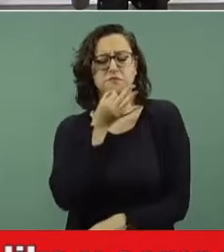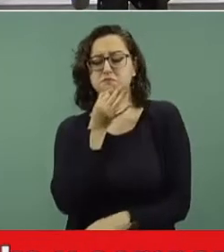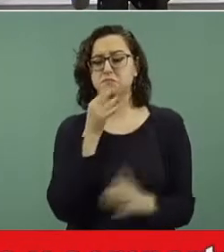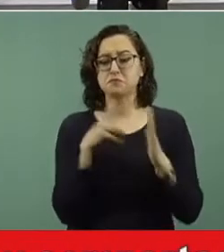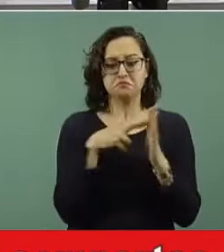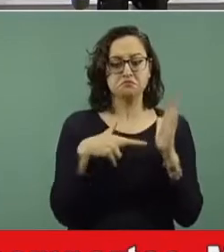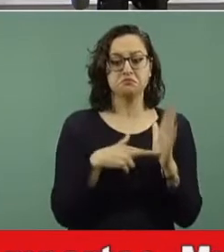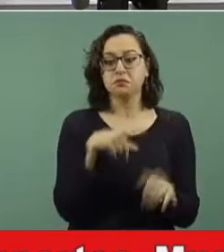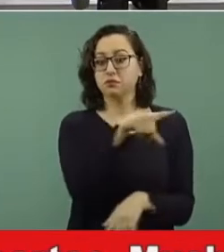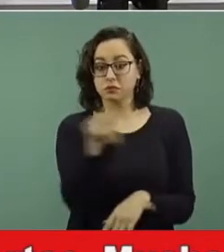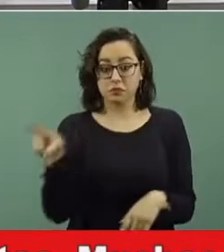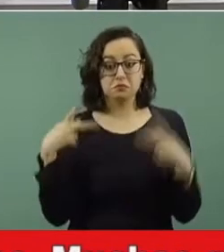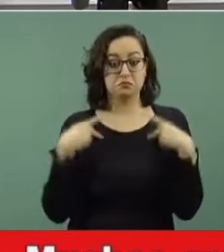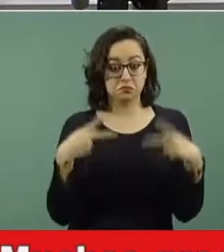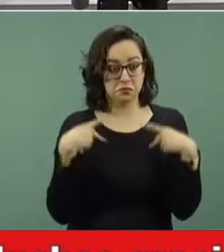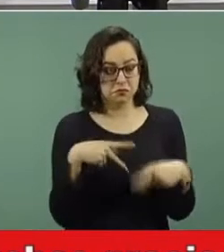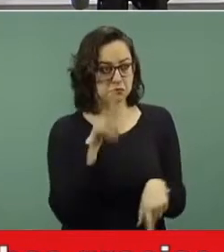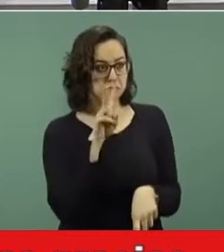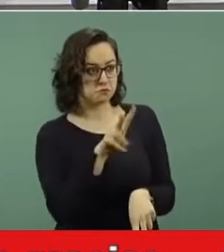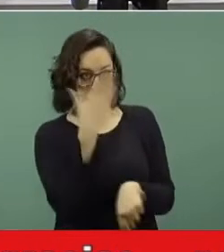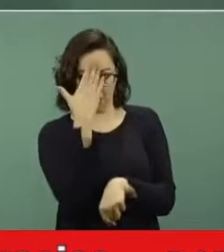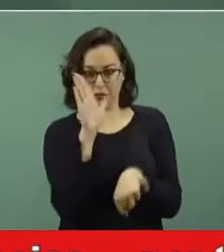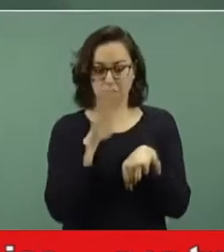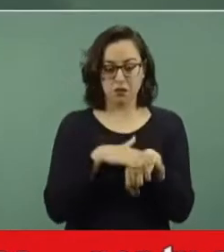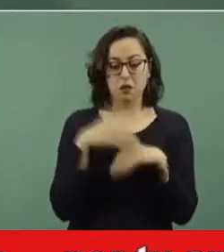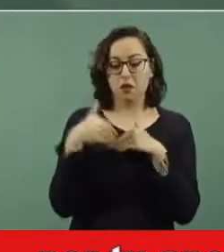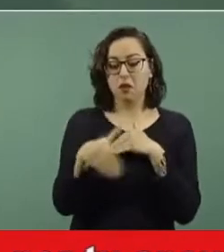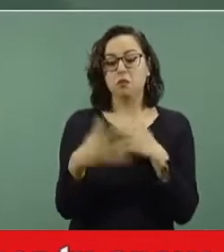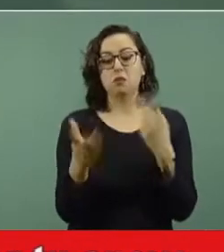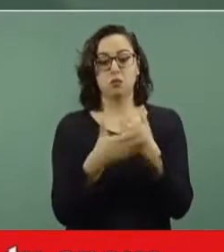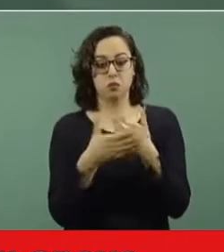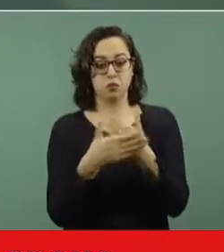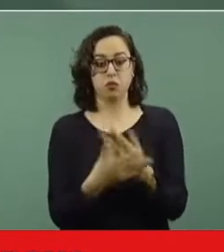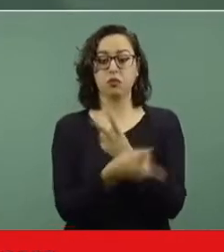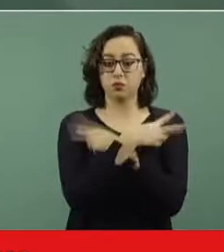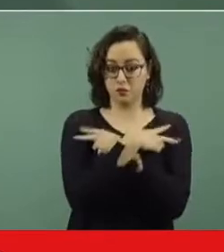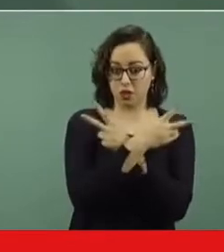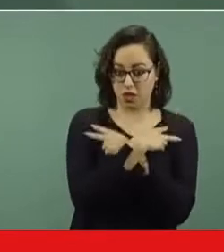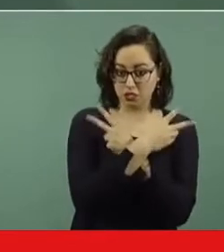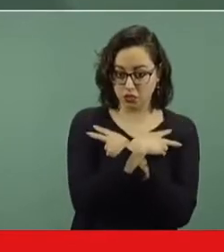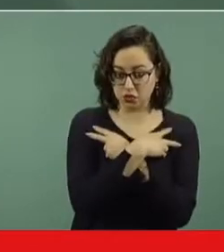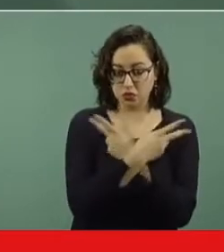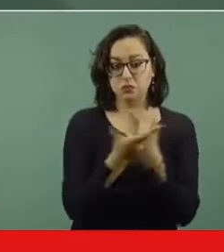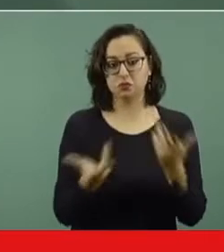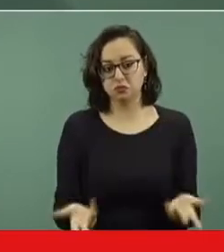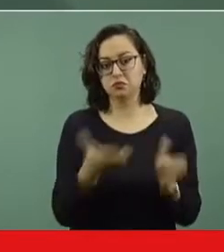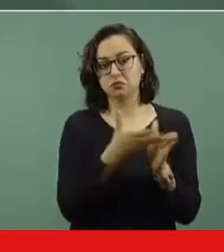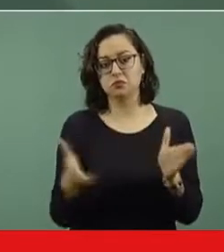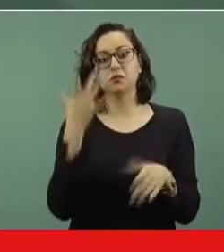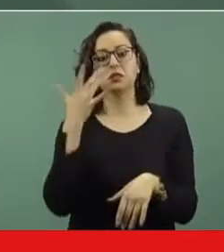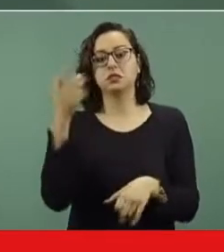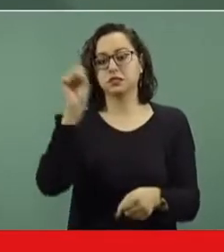población, para que usted los tome en cuenta, los tenga presentes. Y en los siguientes días de lo que se conoce como la